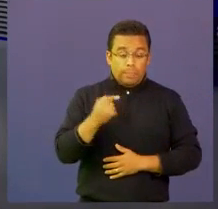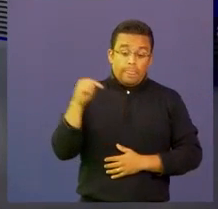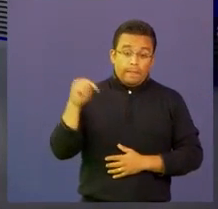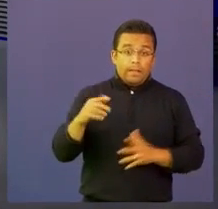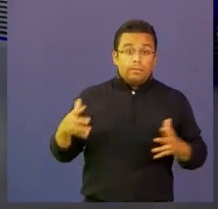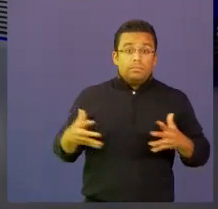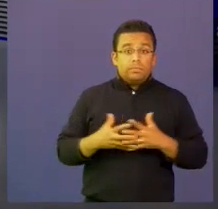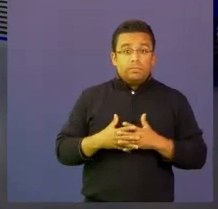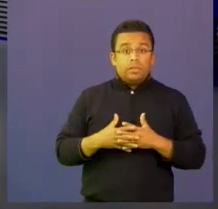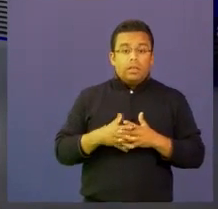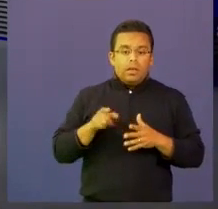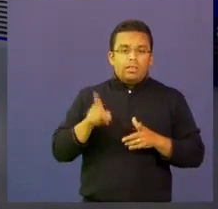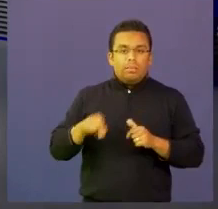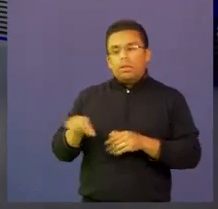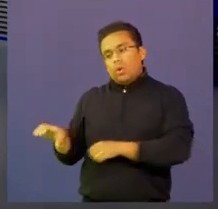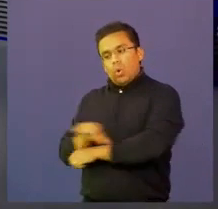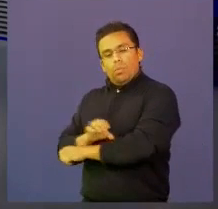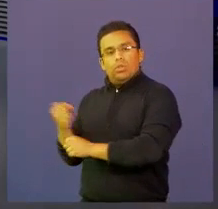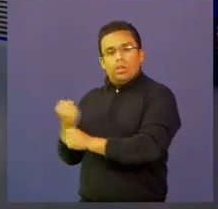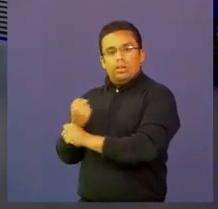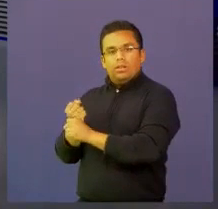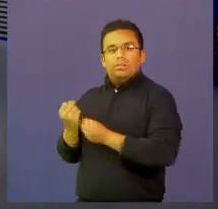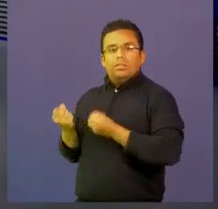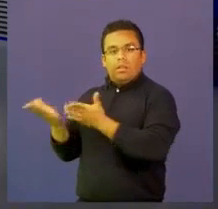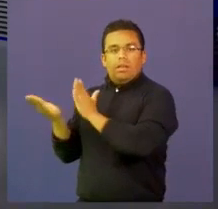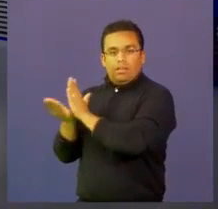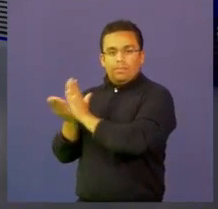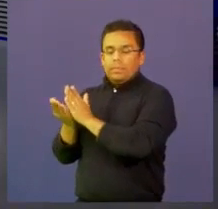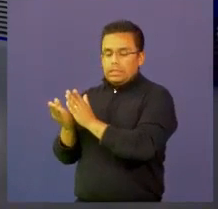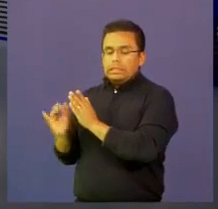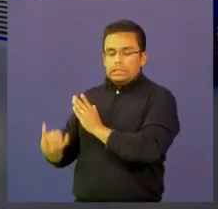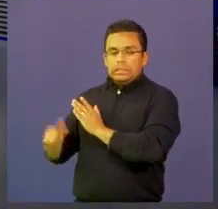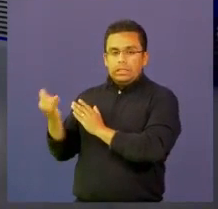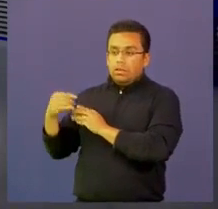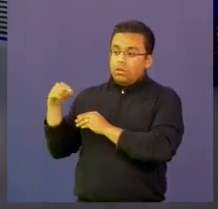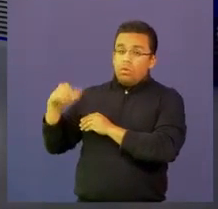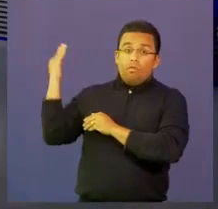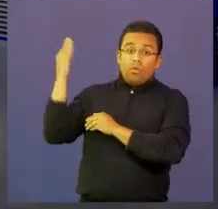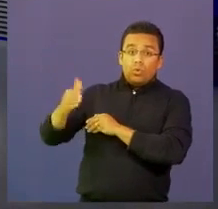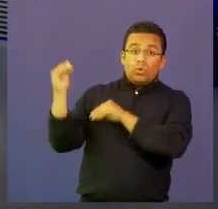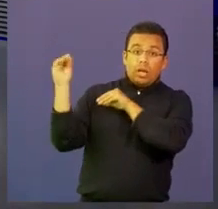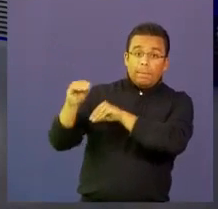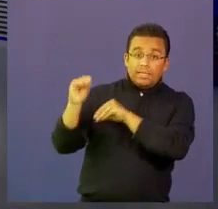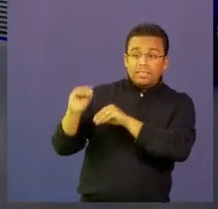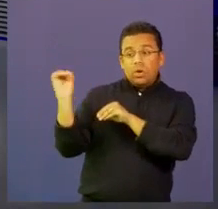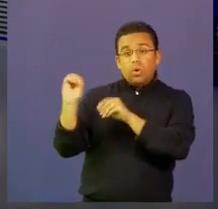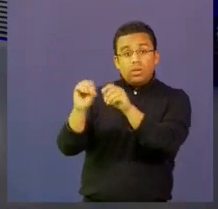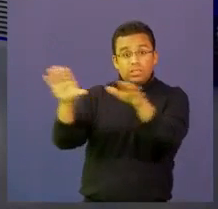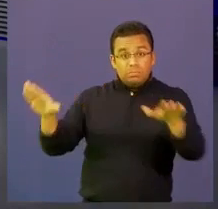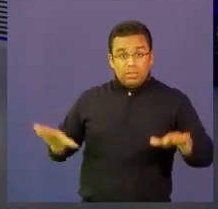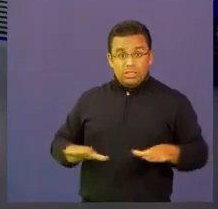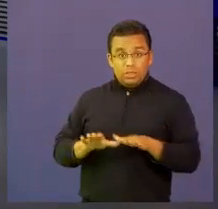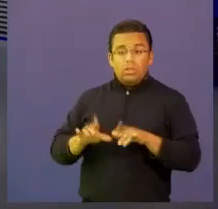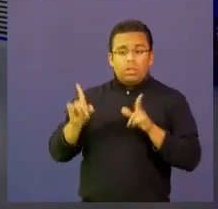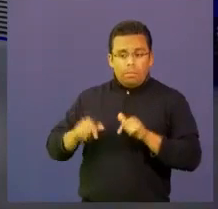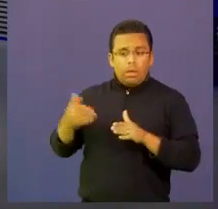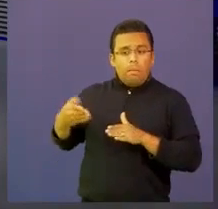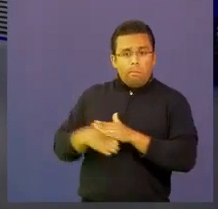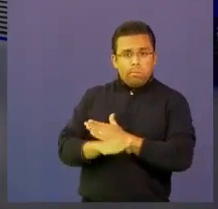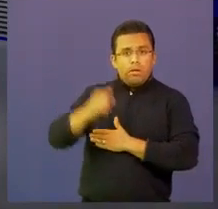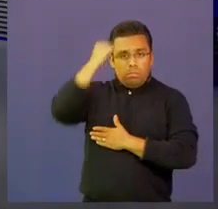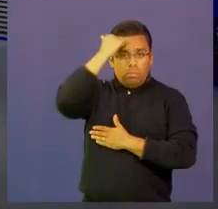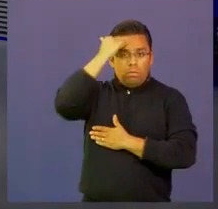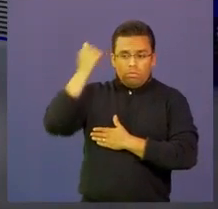articulados con computadores para educar, para que en sus capacitaciones, en los espacios que generemos allí, también va a haber espacios para docentes.